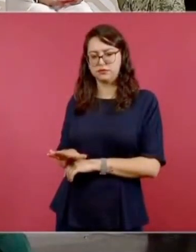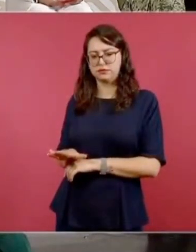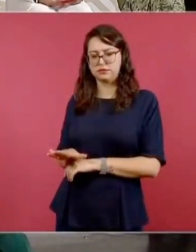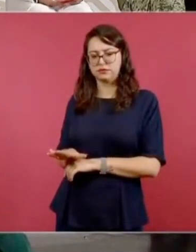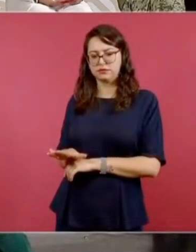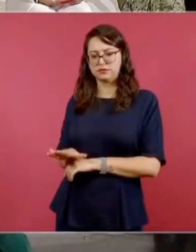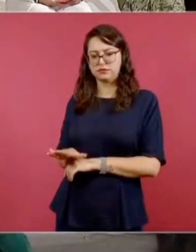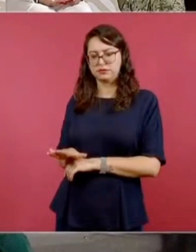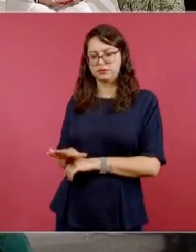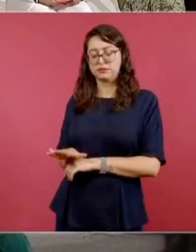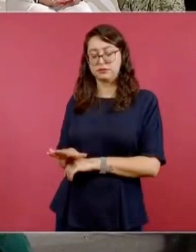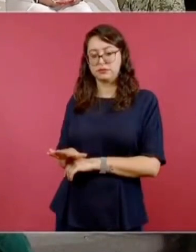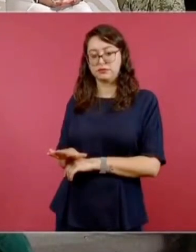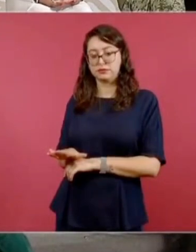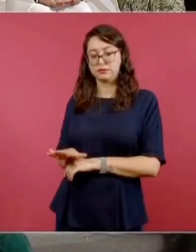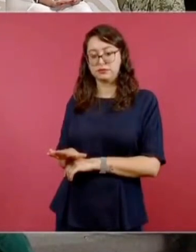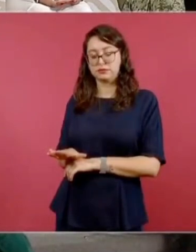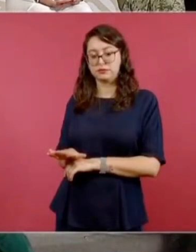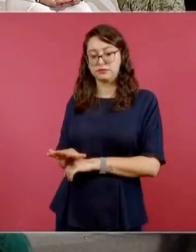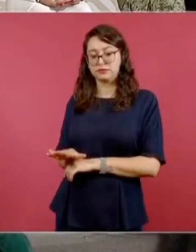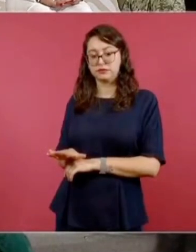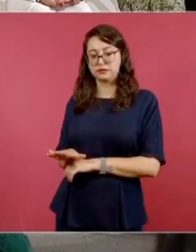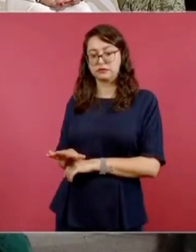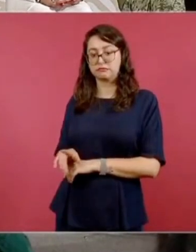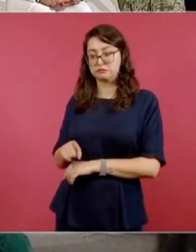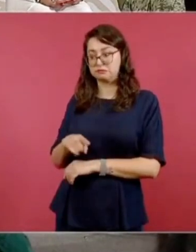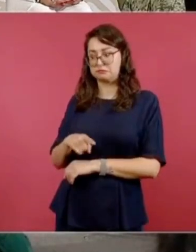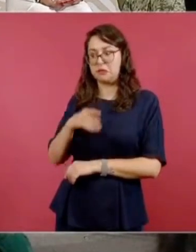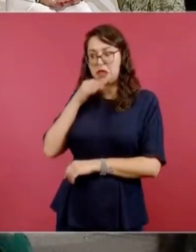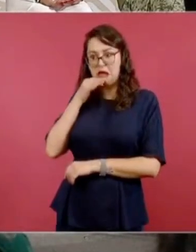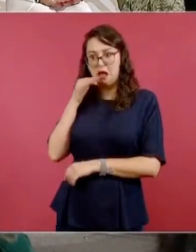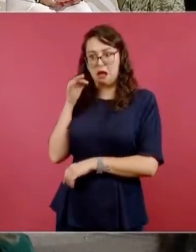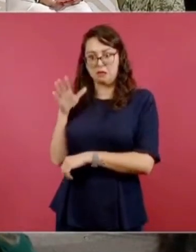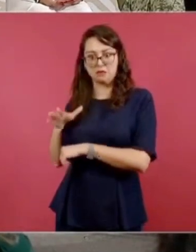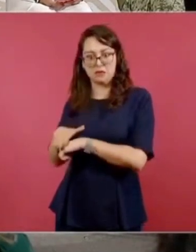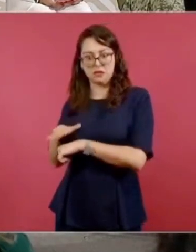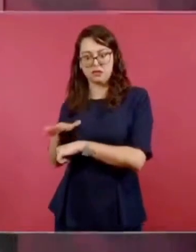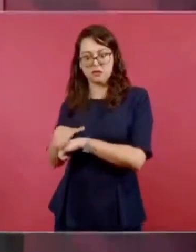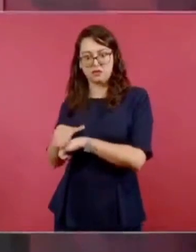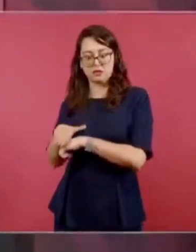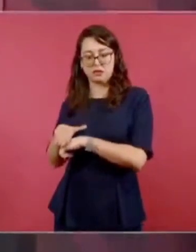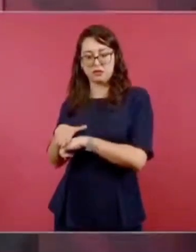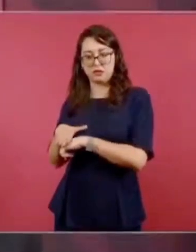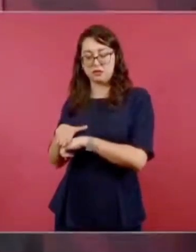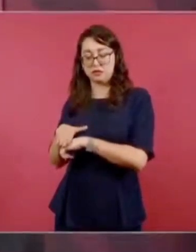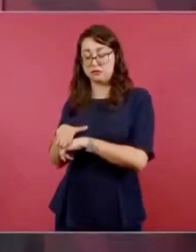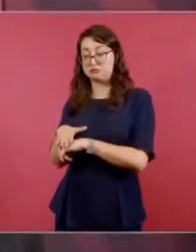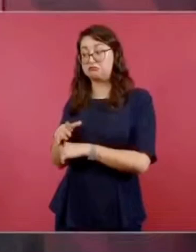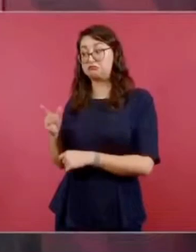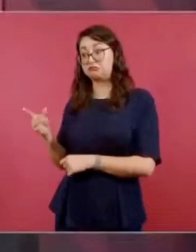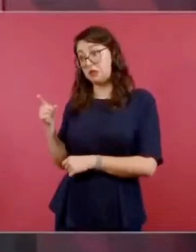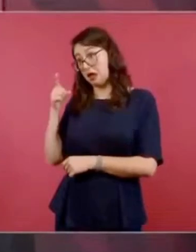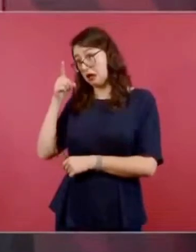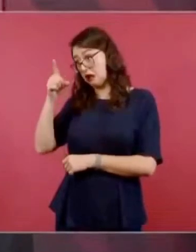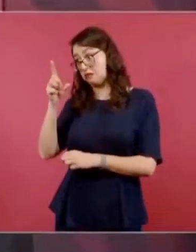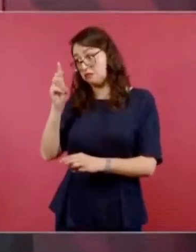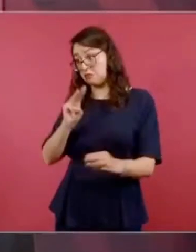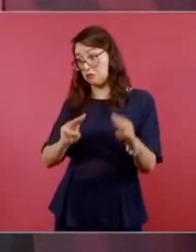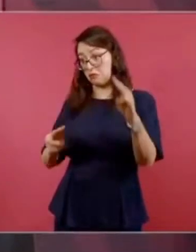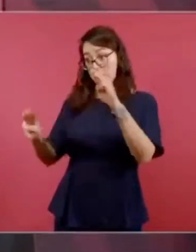A él le avisan, le informan, los agarró Villa en el cerro.